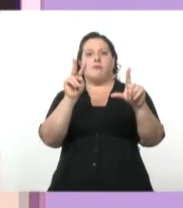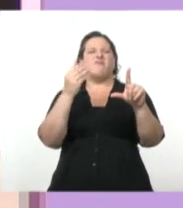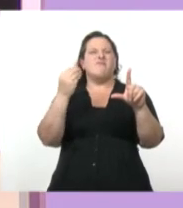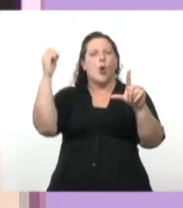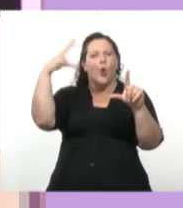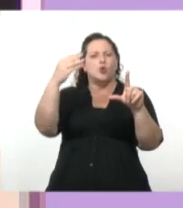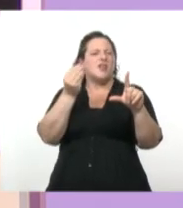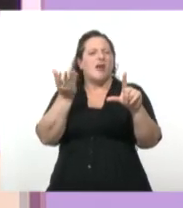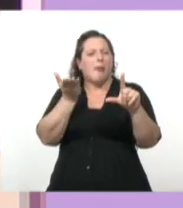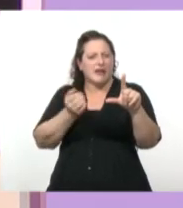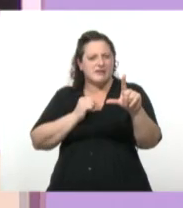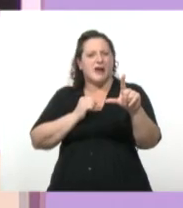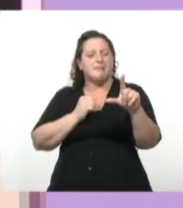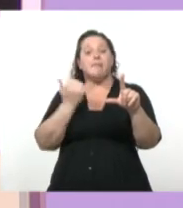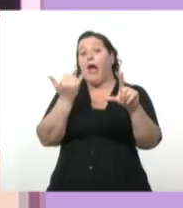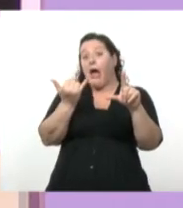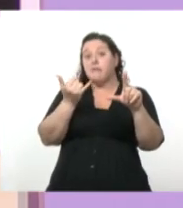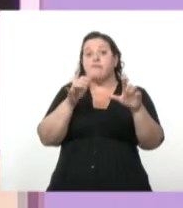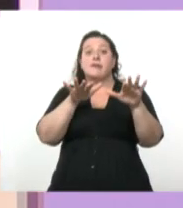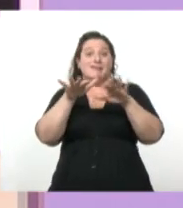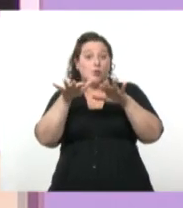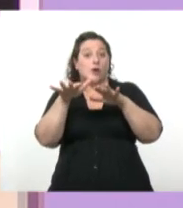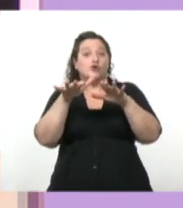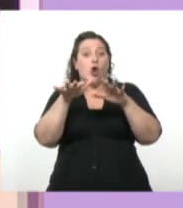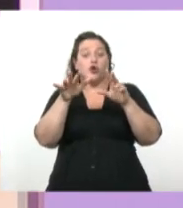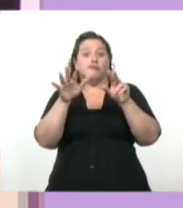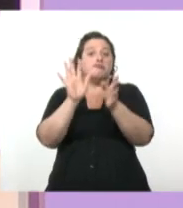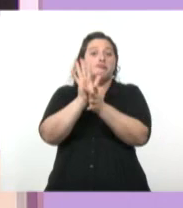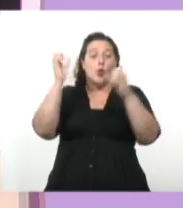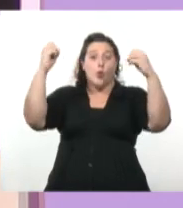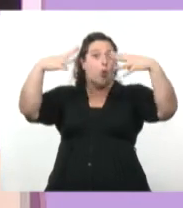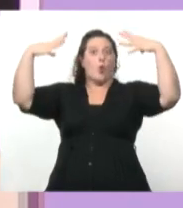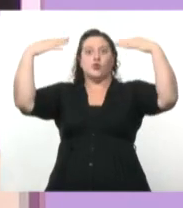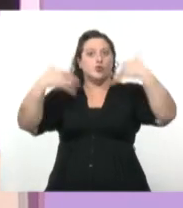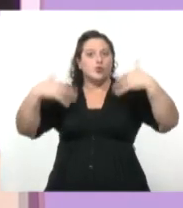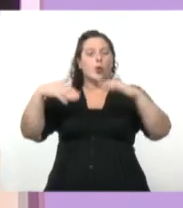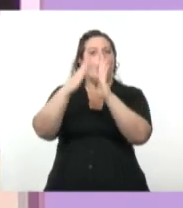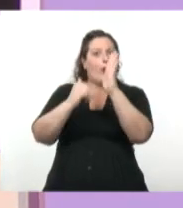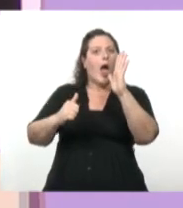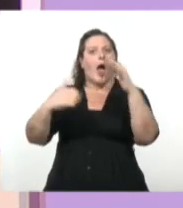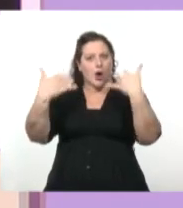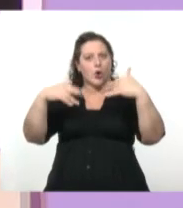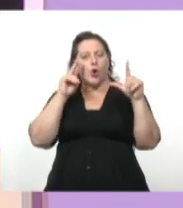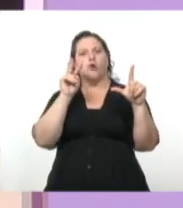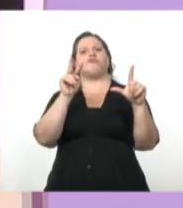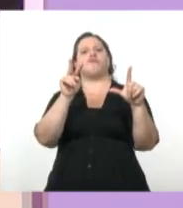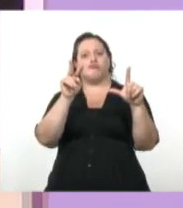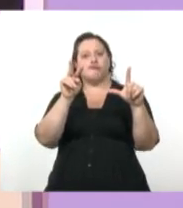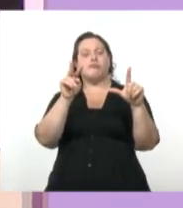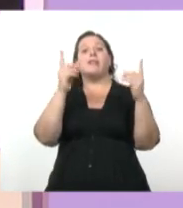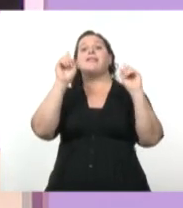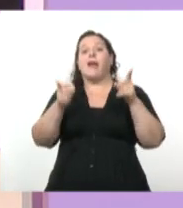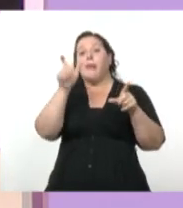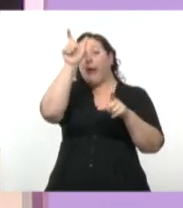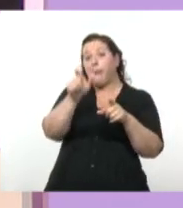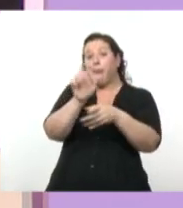hay una situación en donde predomina el blanco. Y tenemos el personaje principal y todo lo